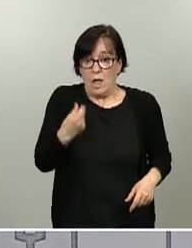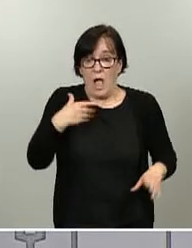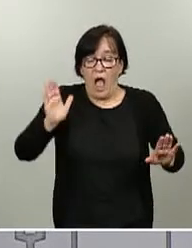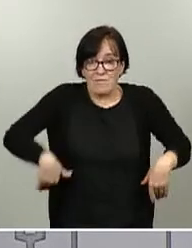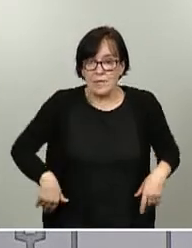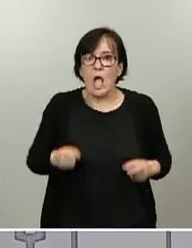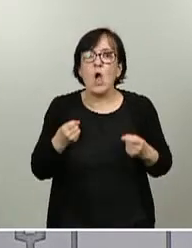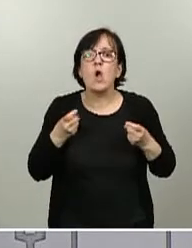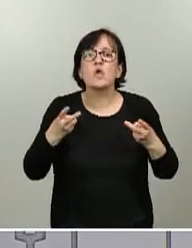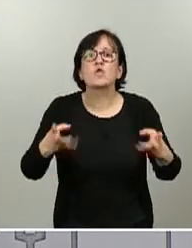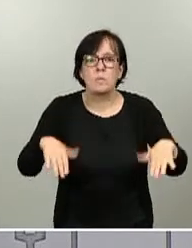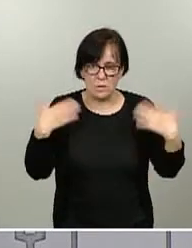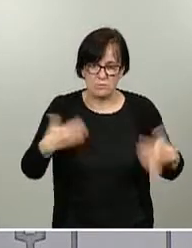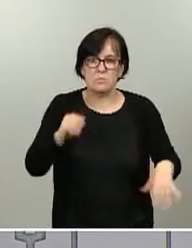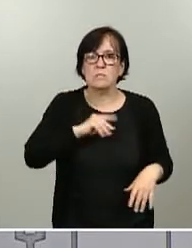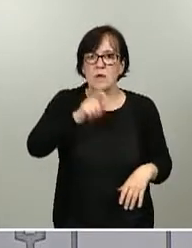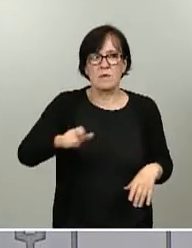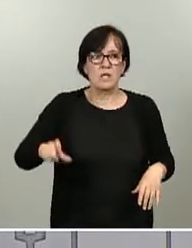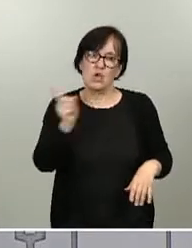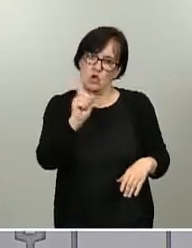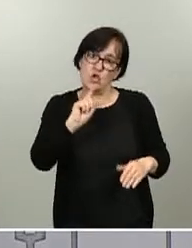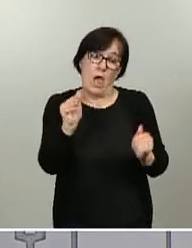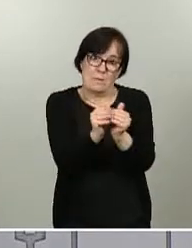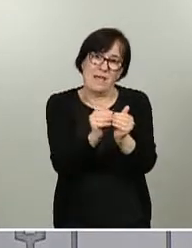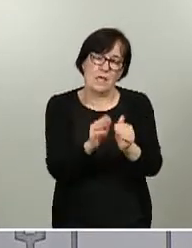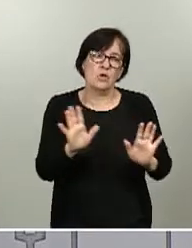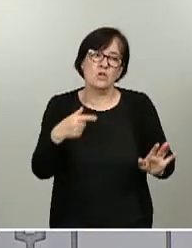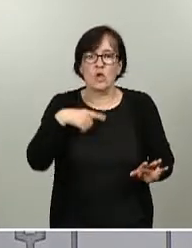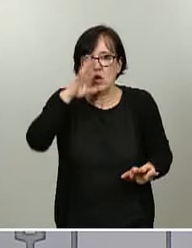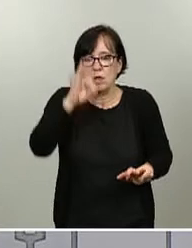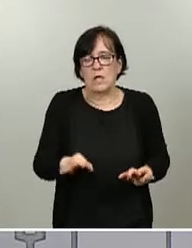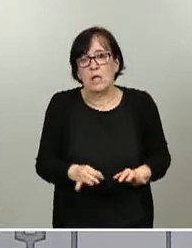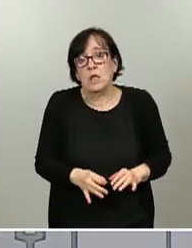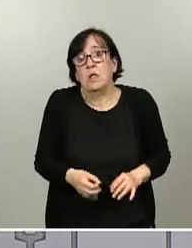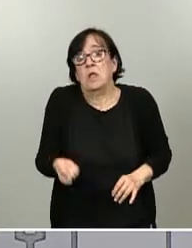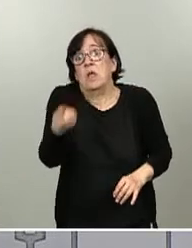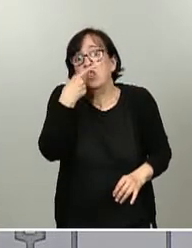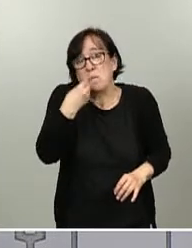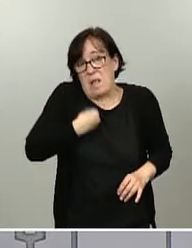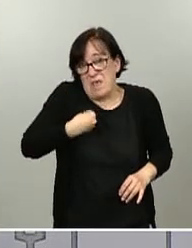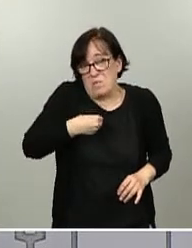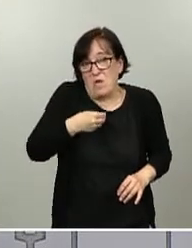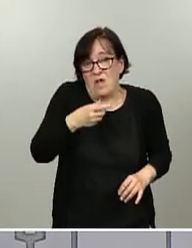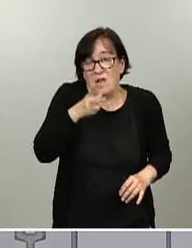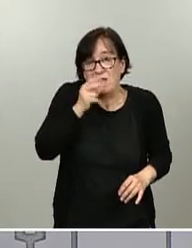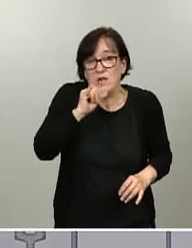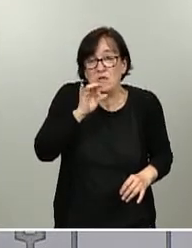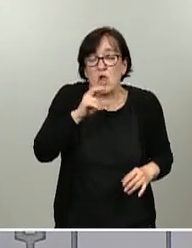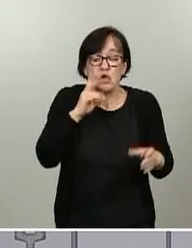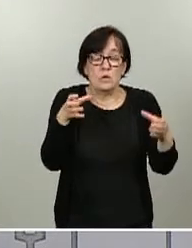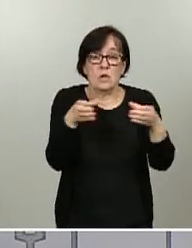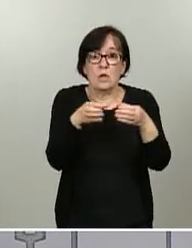personas que no es tan pequeño. Entonces yo creo que el tomarle dosis y cloroquina en colectivos concretos durante